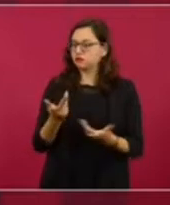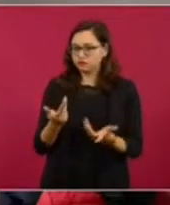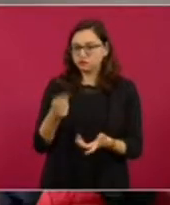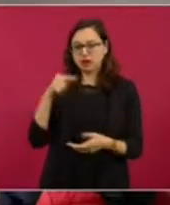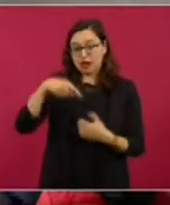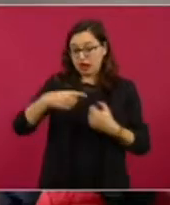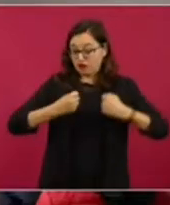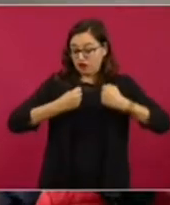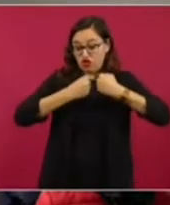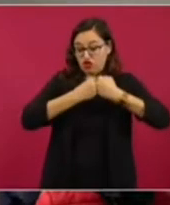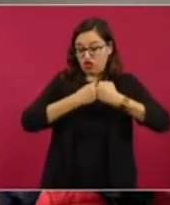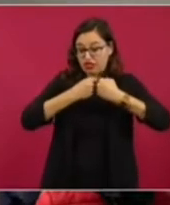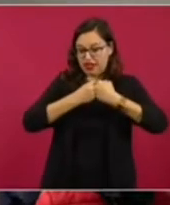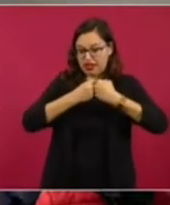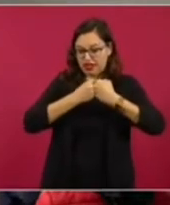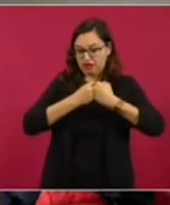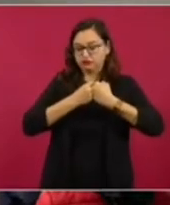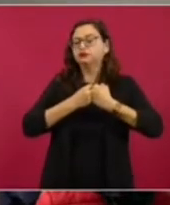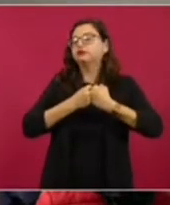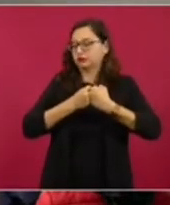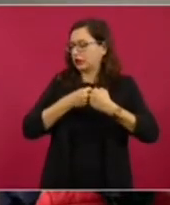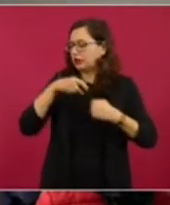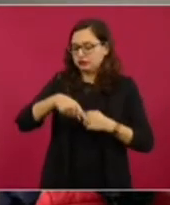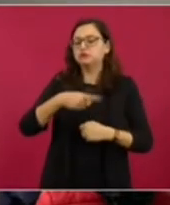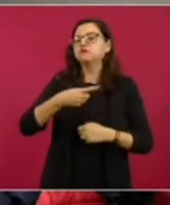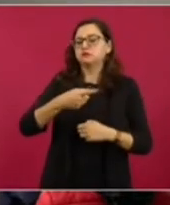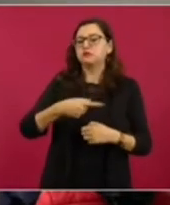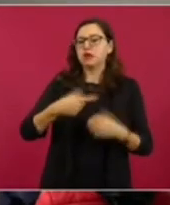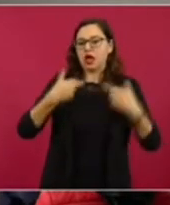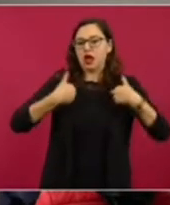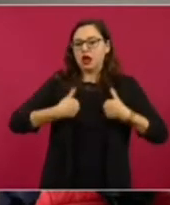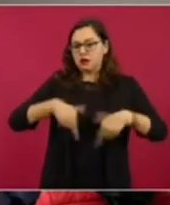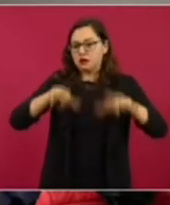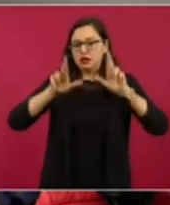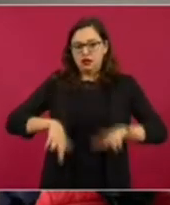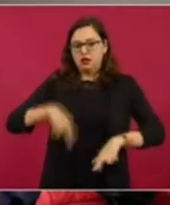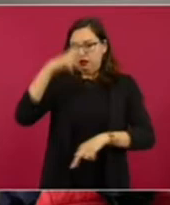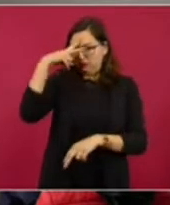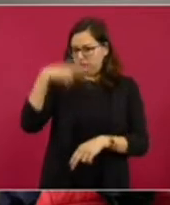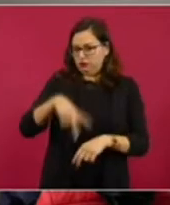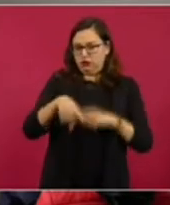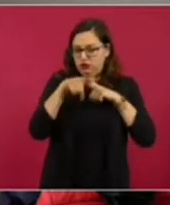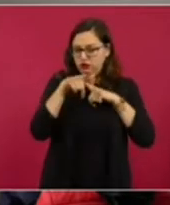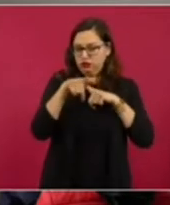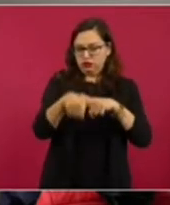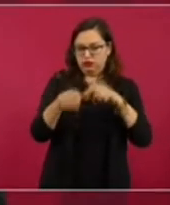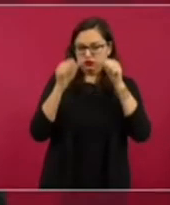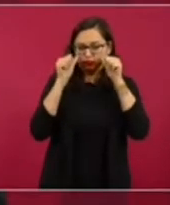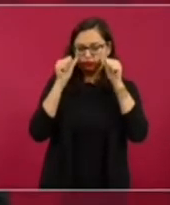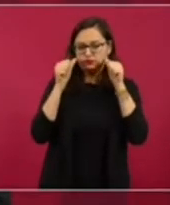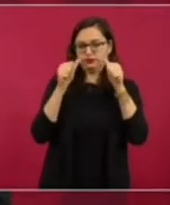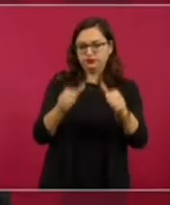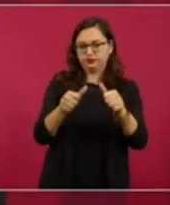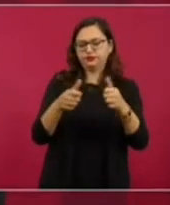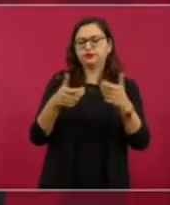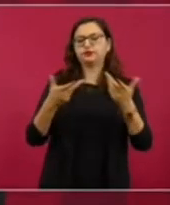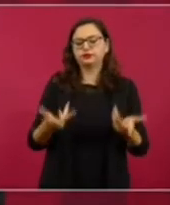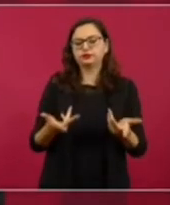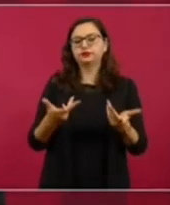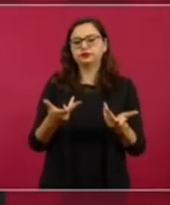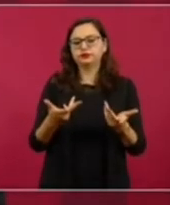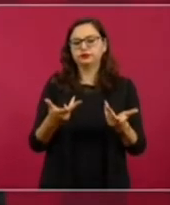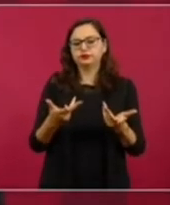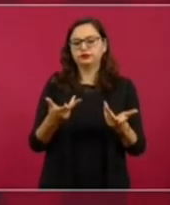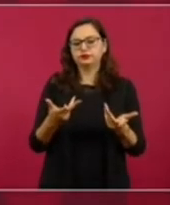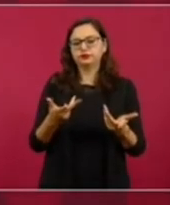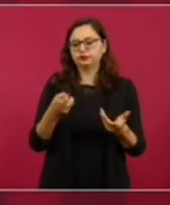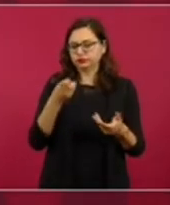las familias por otros conductos que no necesariamente fueron los autobuses que nosotros manejamos. Ahí vamos a seguir teniendo la presencia de ambas